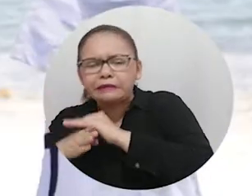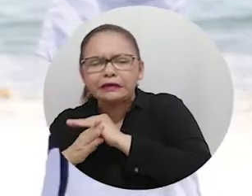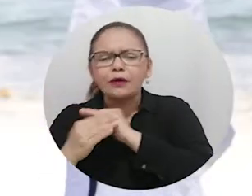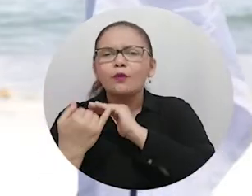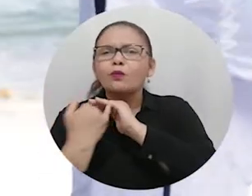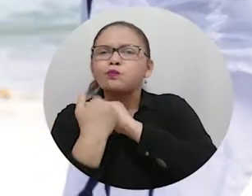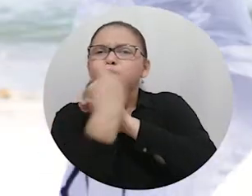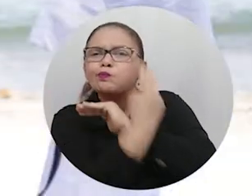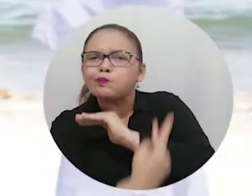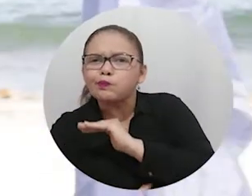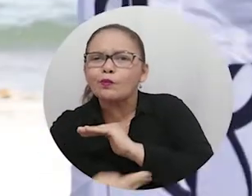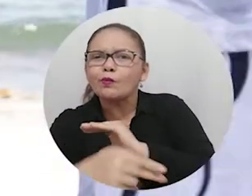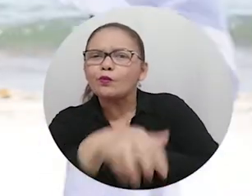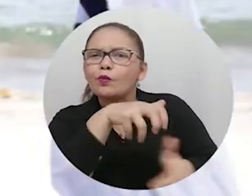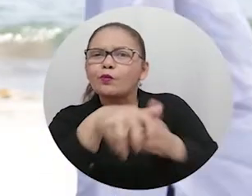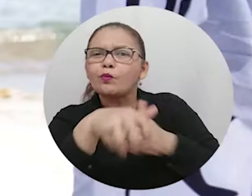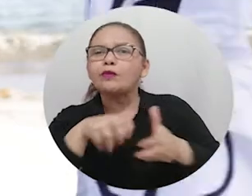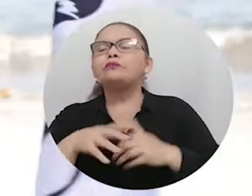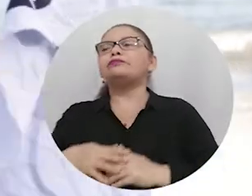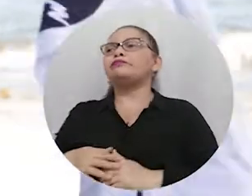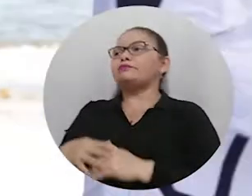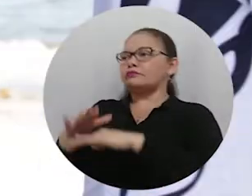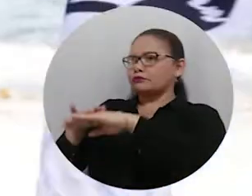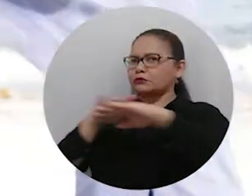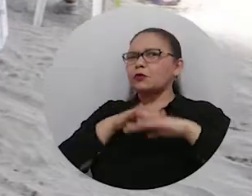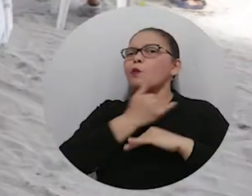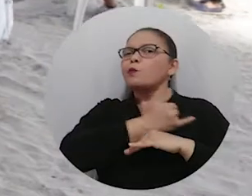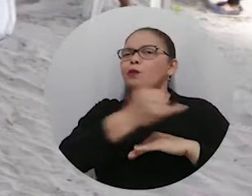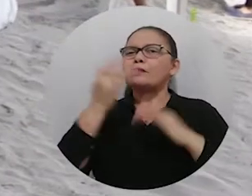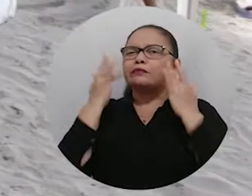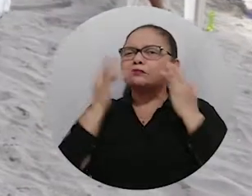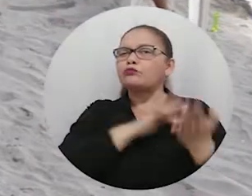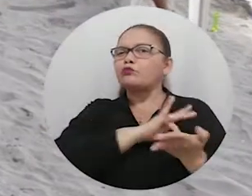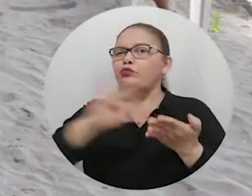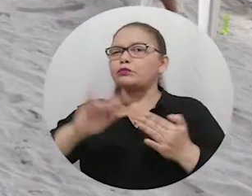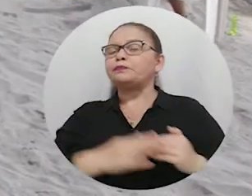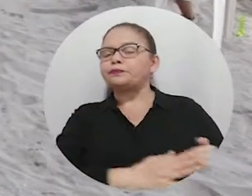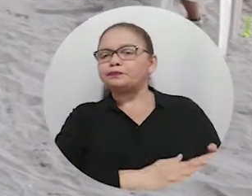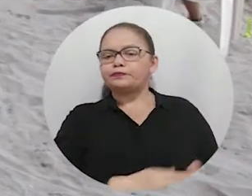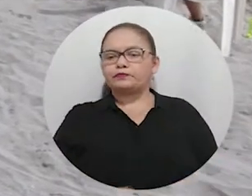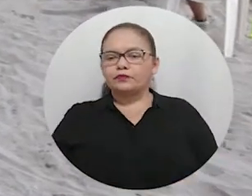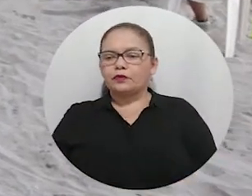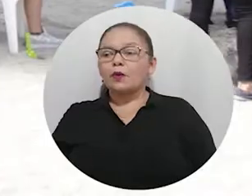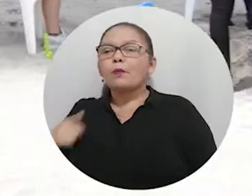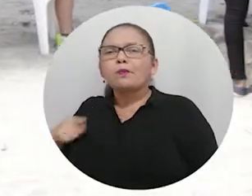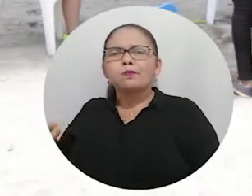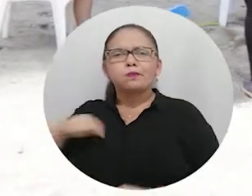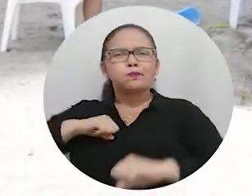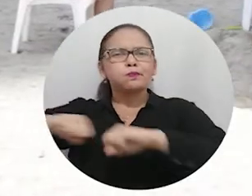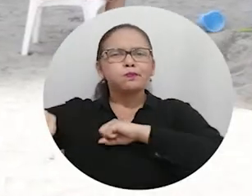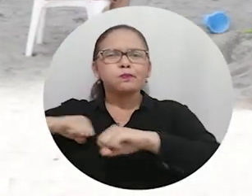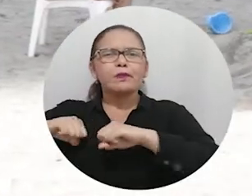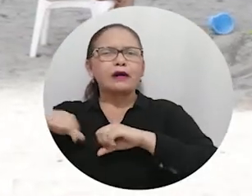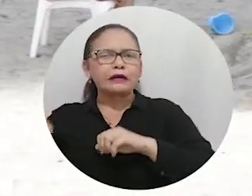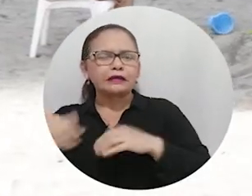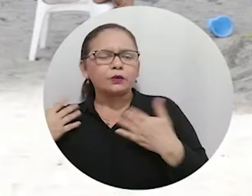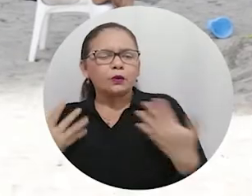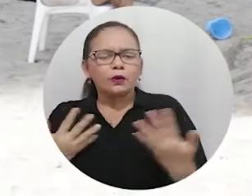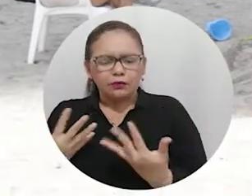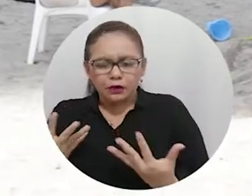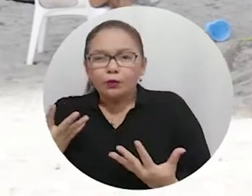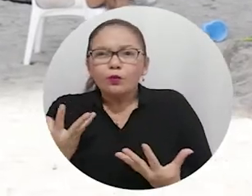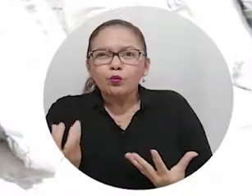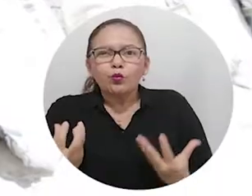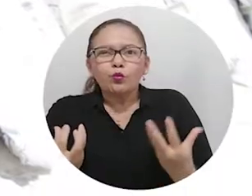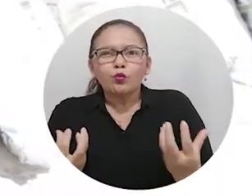se limpia el mar, también el terreno de la playa. Durante la actividad en la que los universitarios se dividieron en grupos de